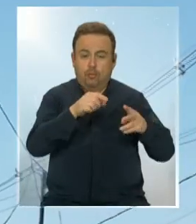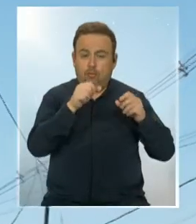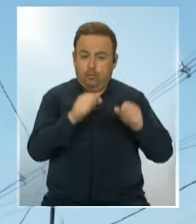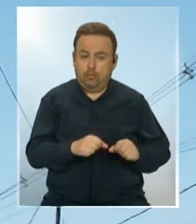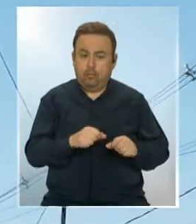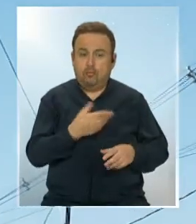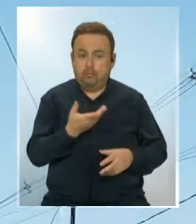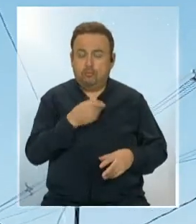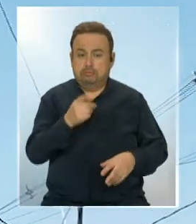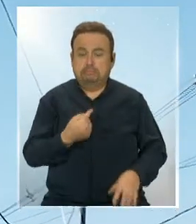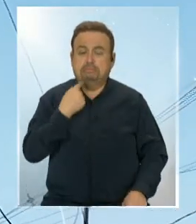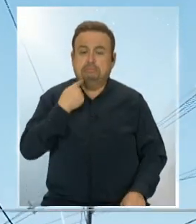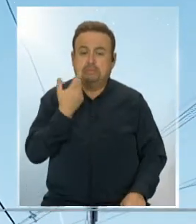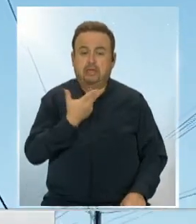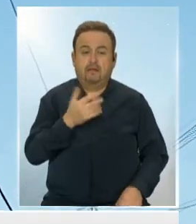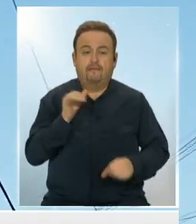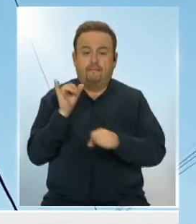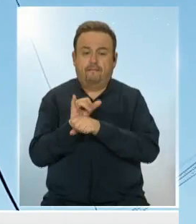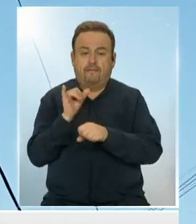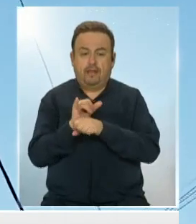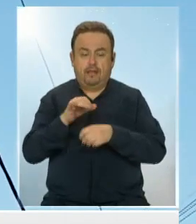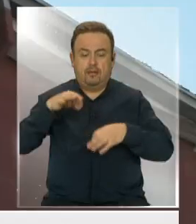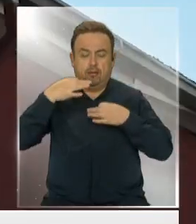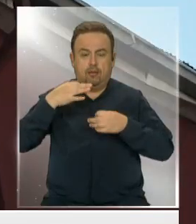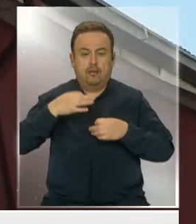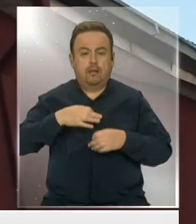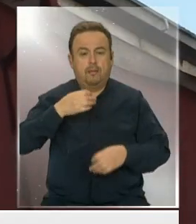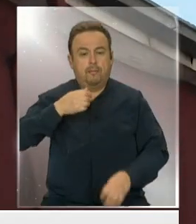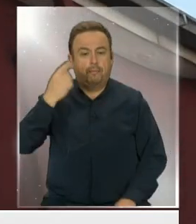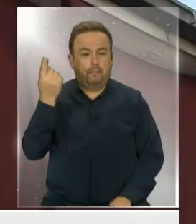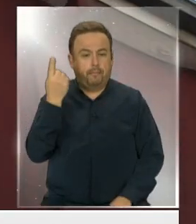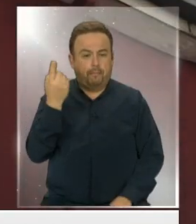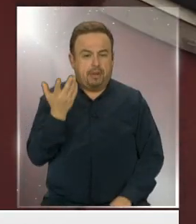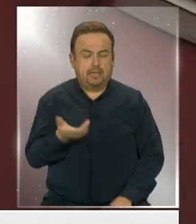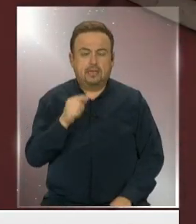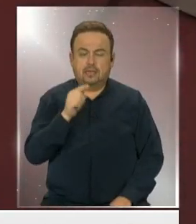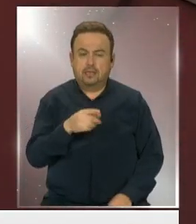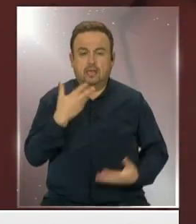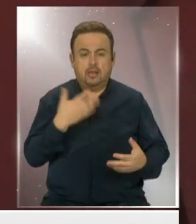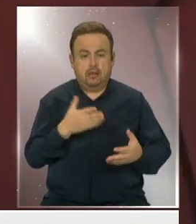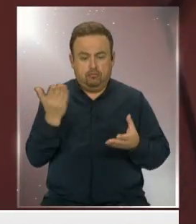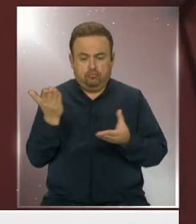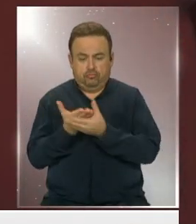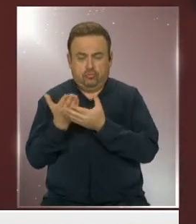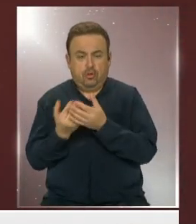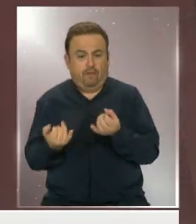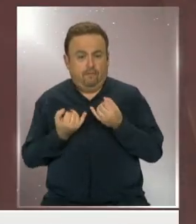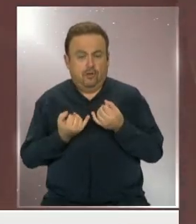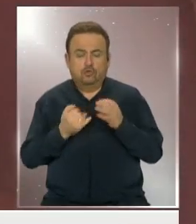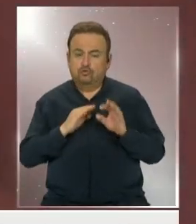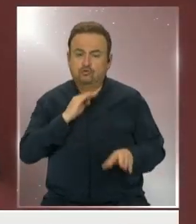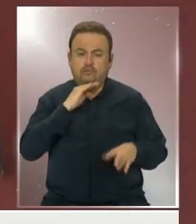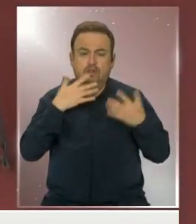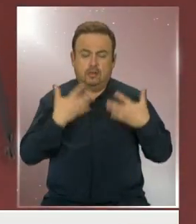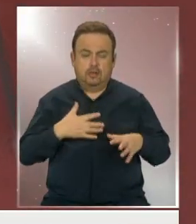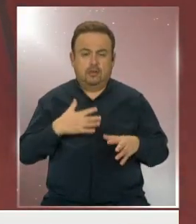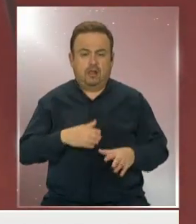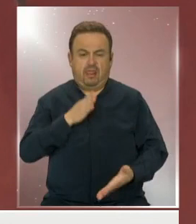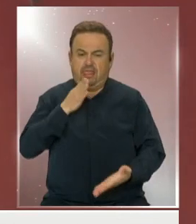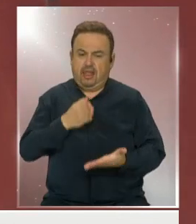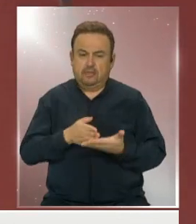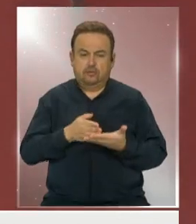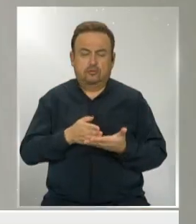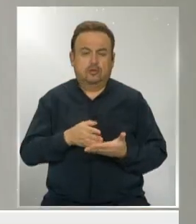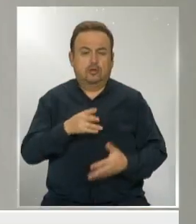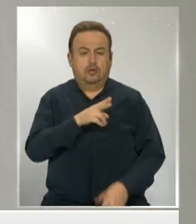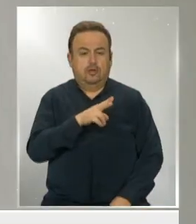podrían ser constitutivos del delito de falsificación de instrumento privado. Se han reunido antecedentes suficientes para poder tomar la decisión